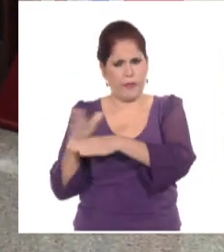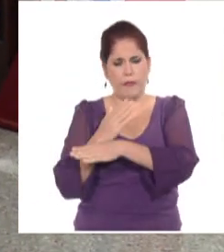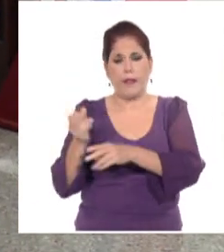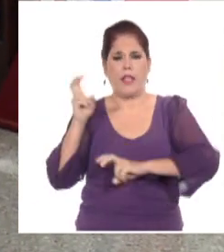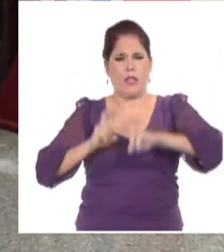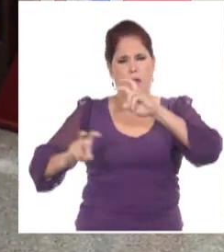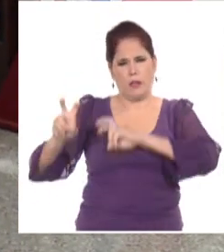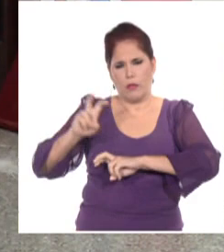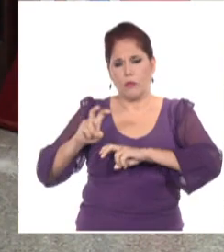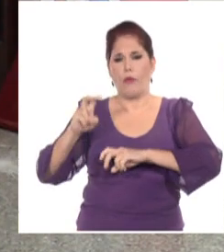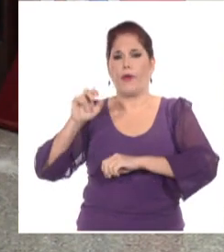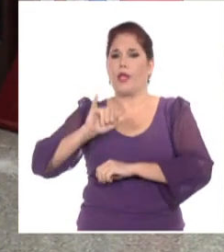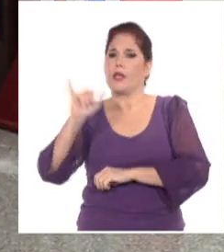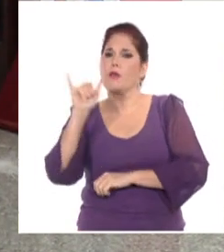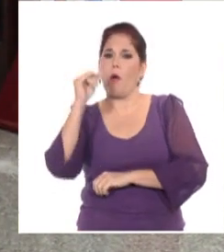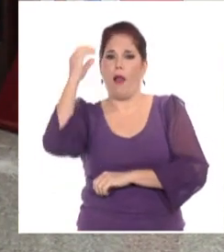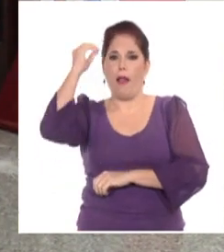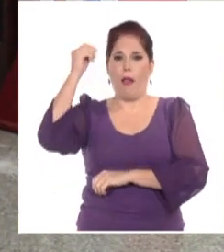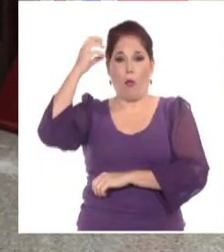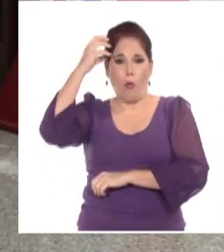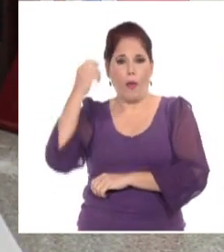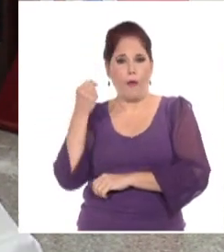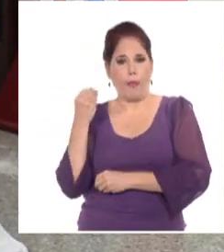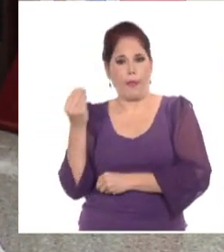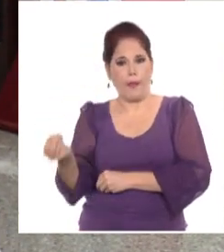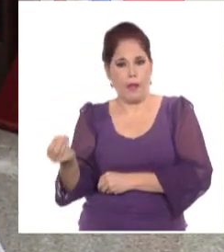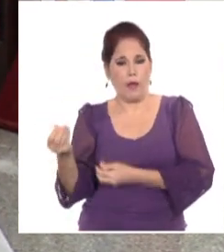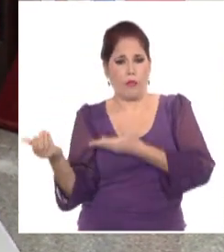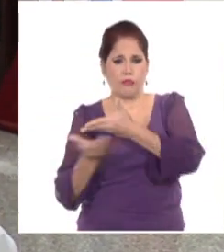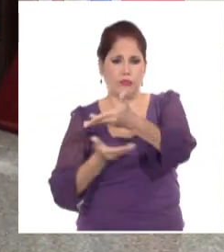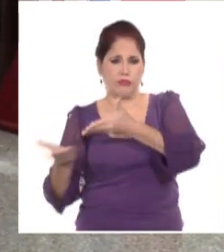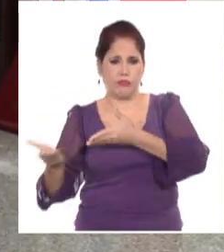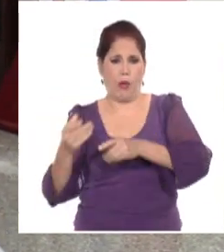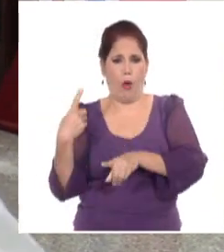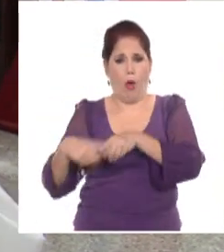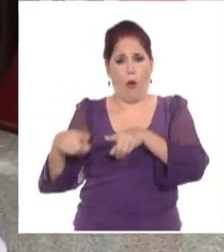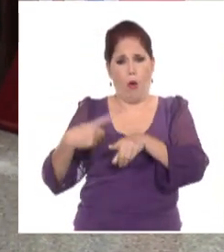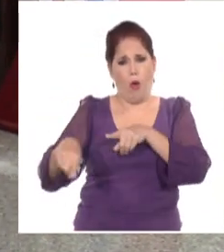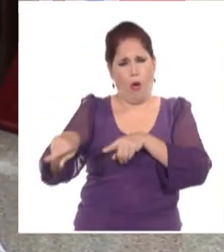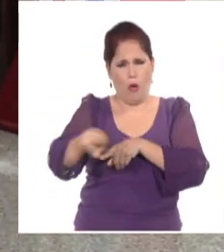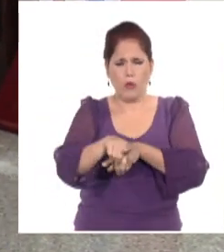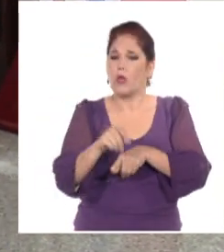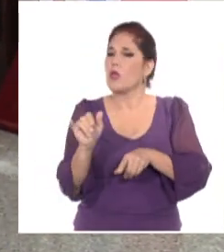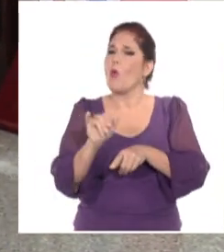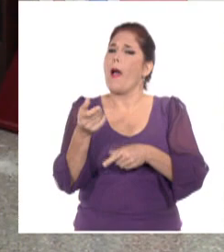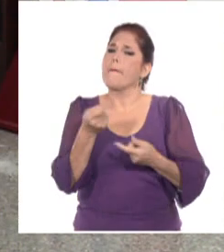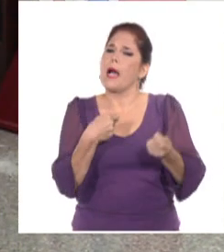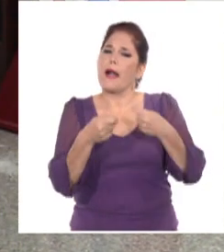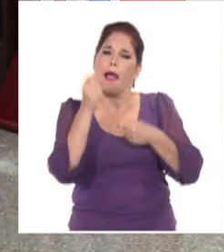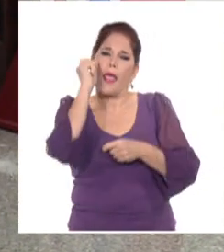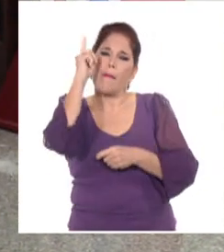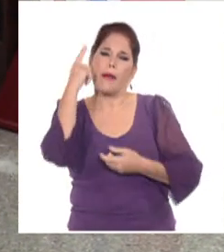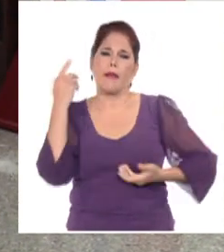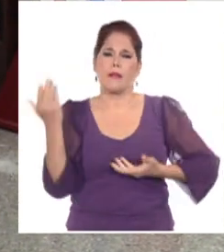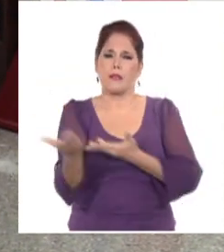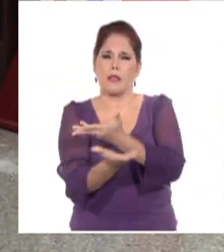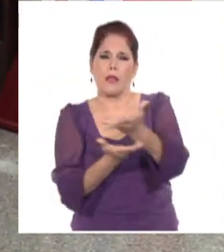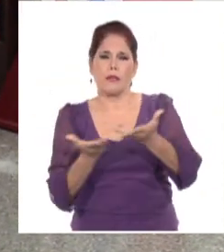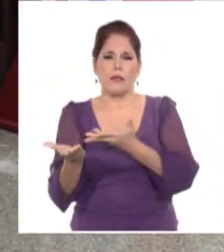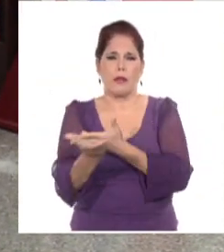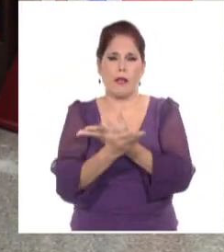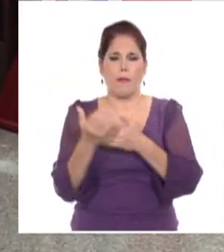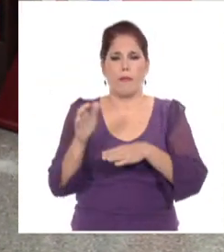inversión comercial, que podamos intercambiar experiencias,